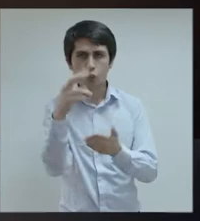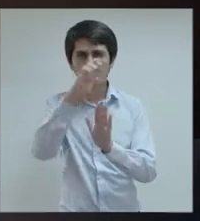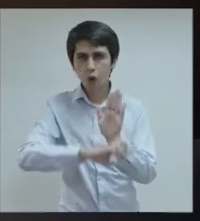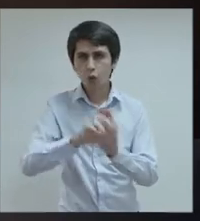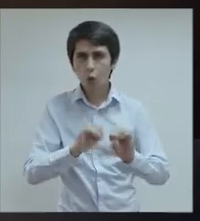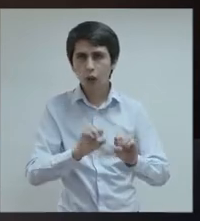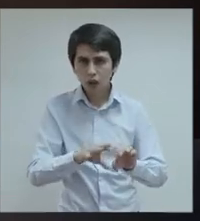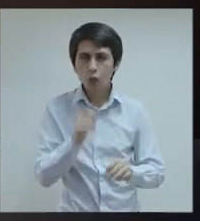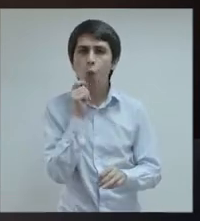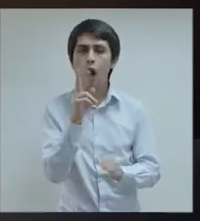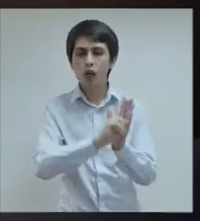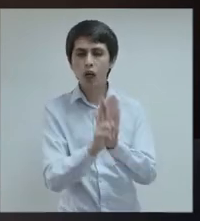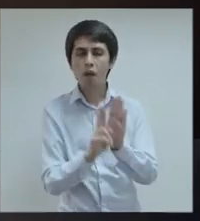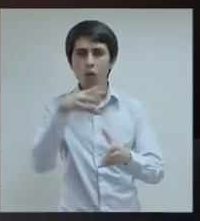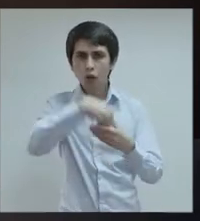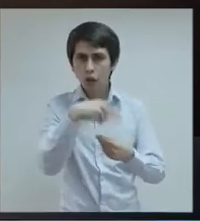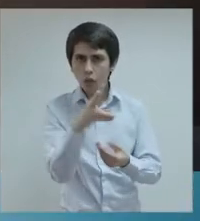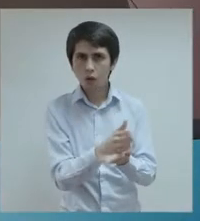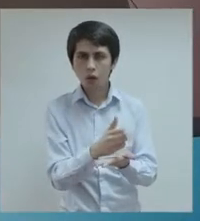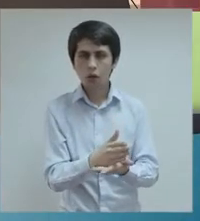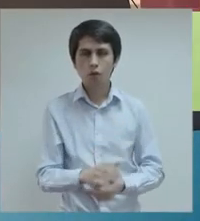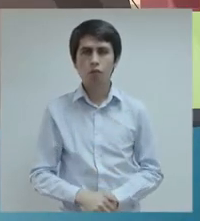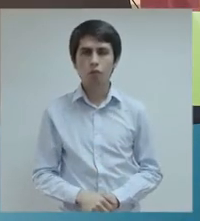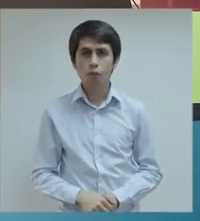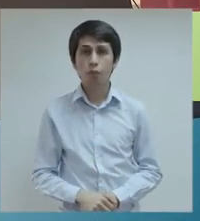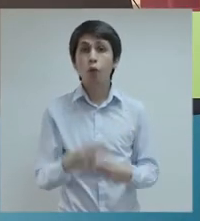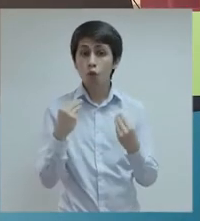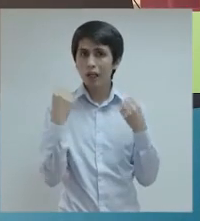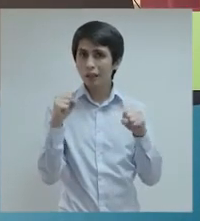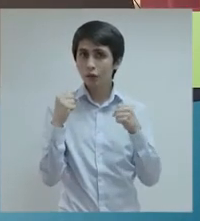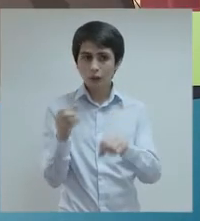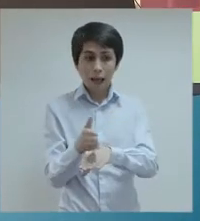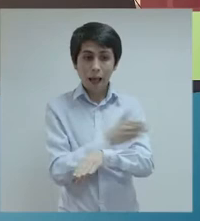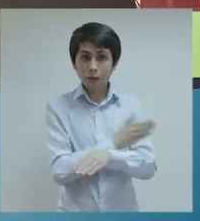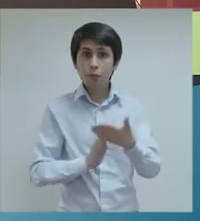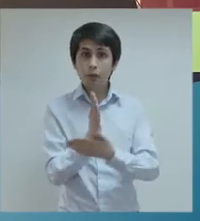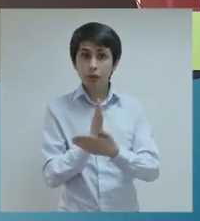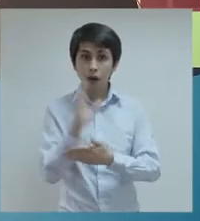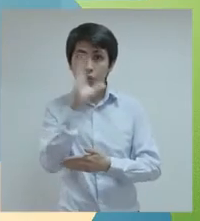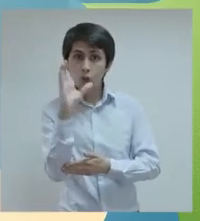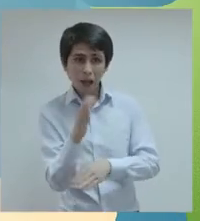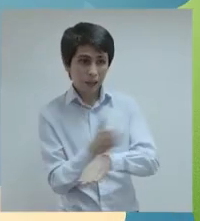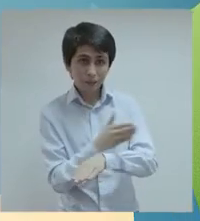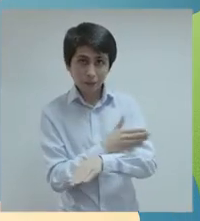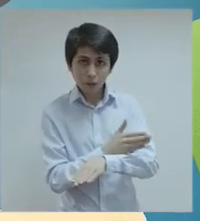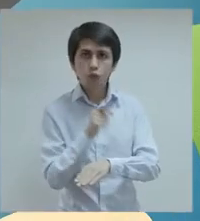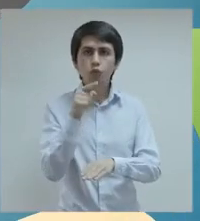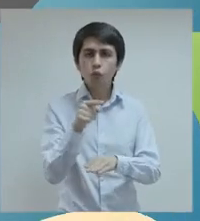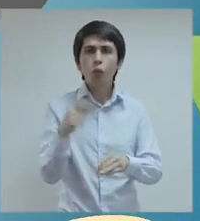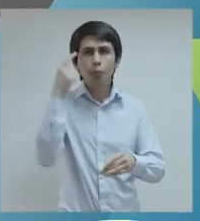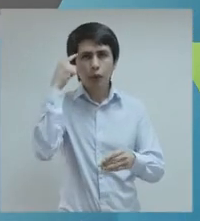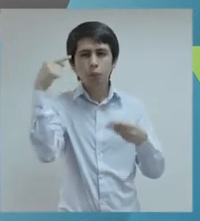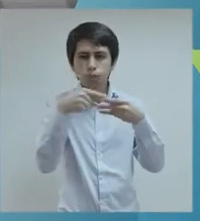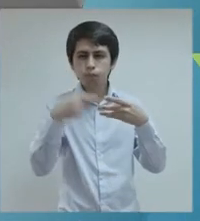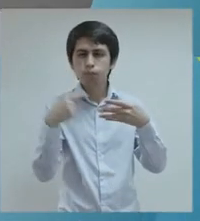proyectos educativos y reglamentos internos. Un buen ejercicio antes de comenzar tu búsqueda es listar las características